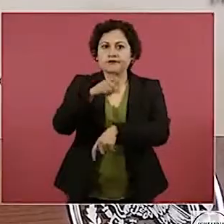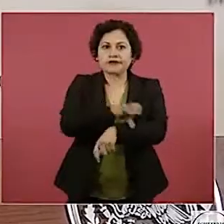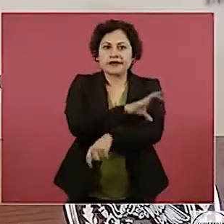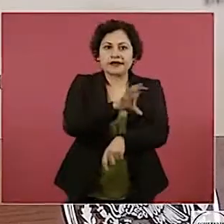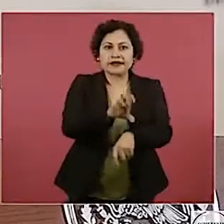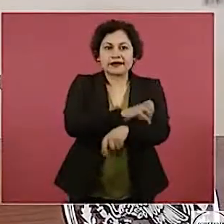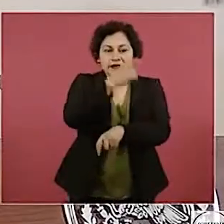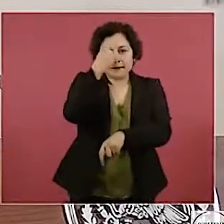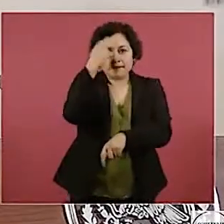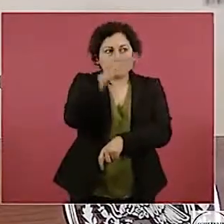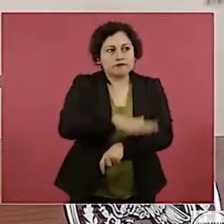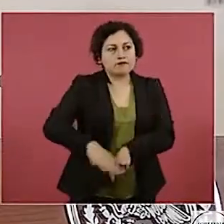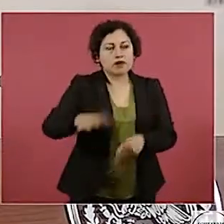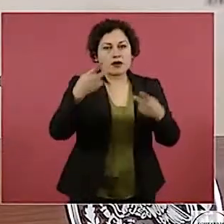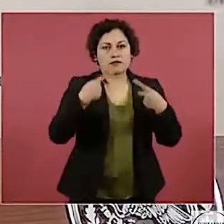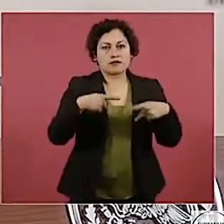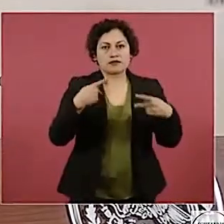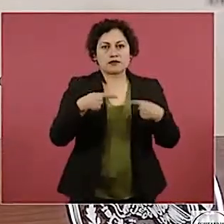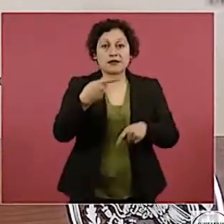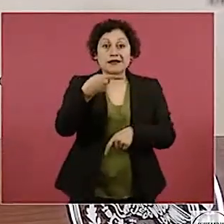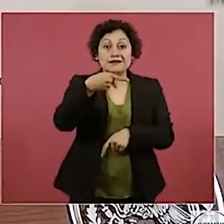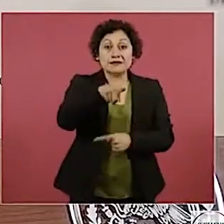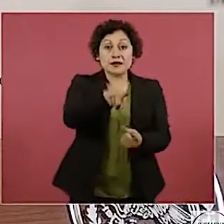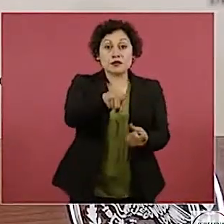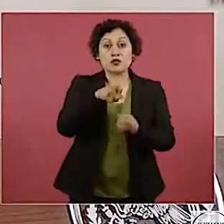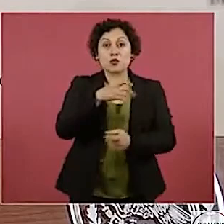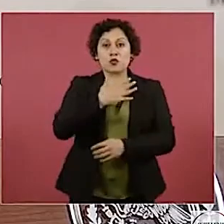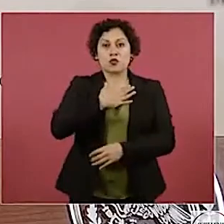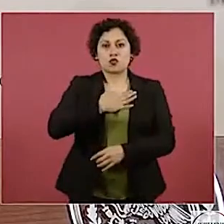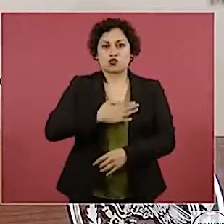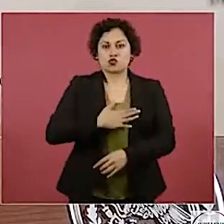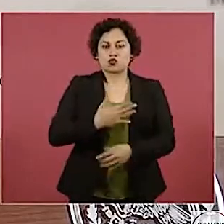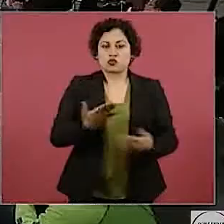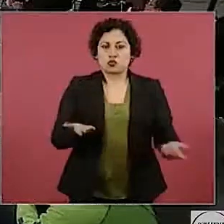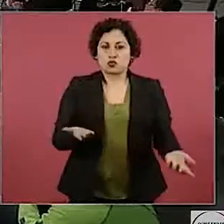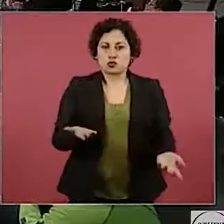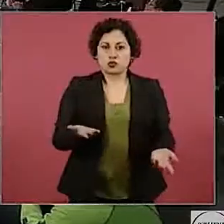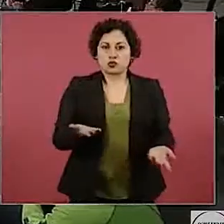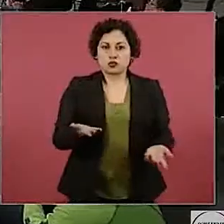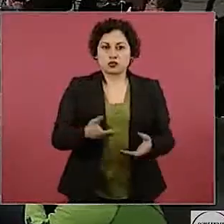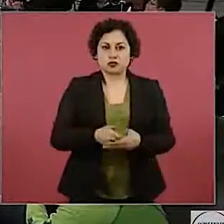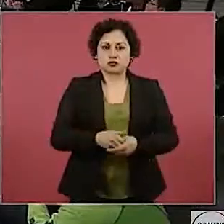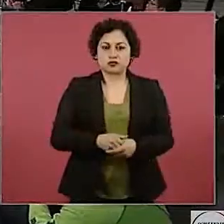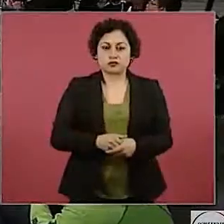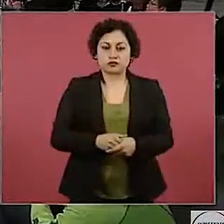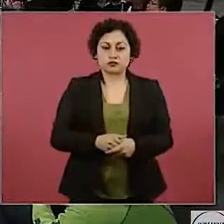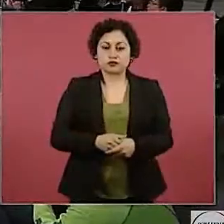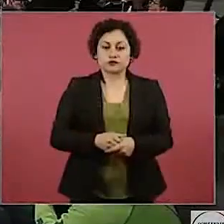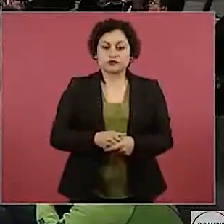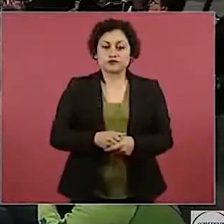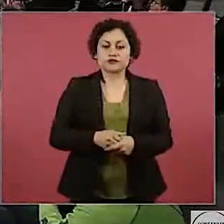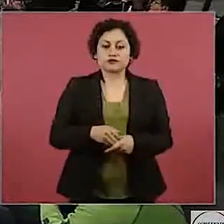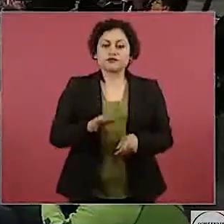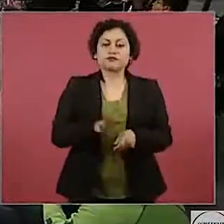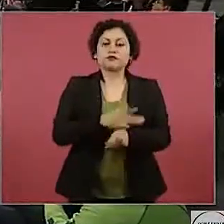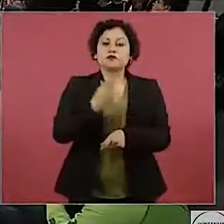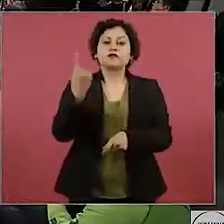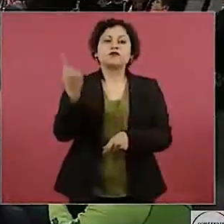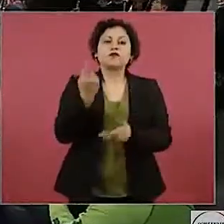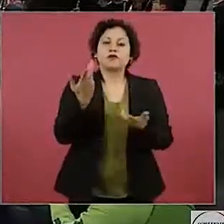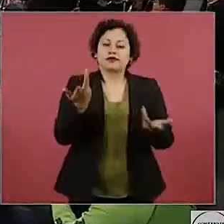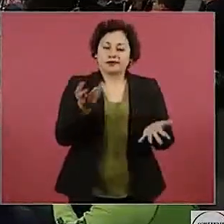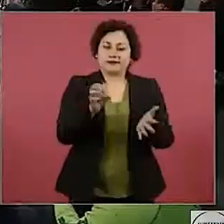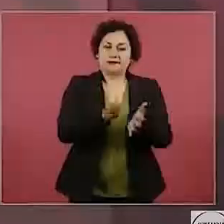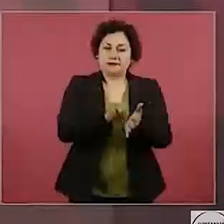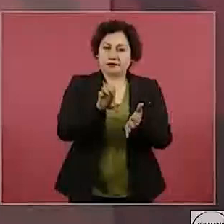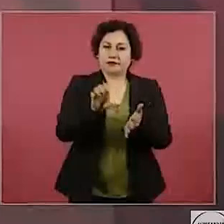precios justos. No, porque ¿para qué quieren estas empresas